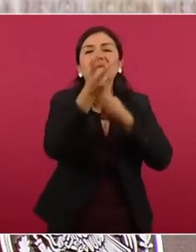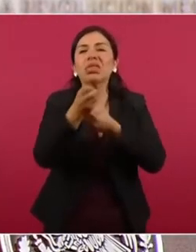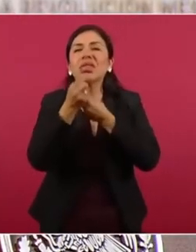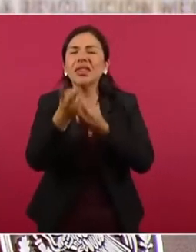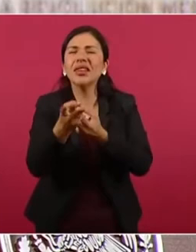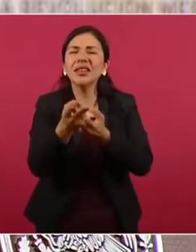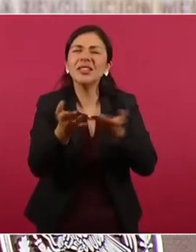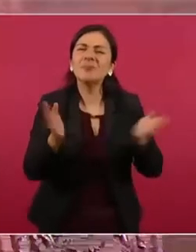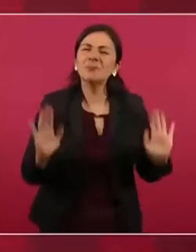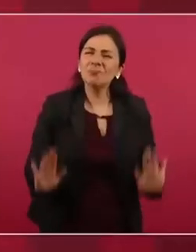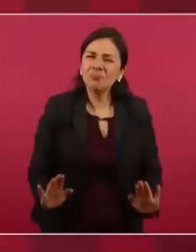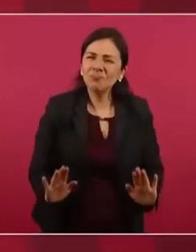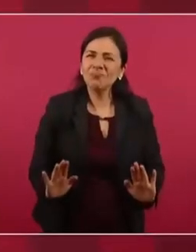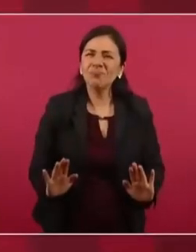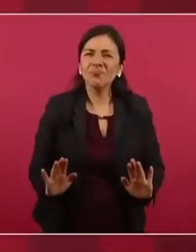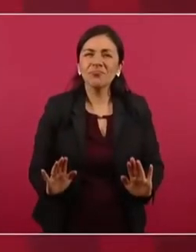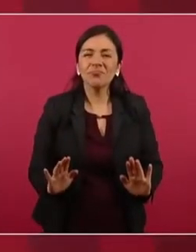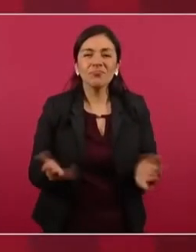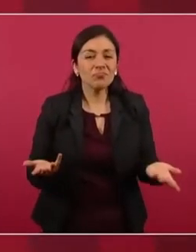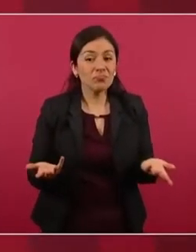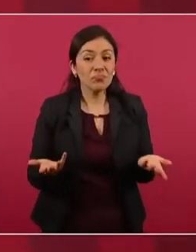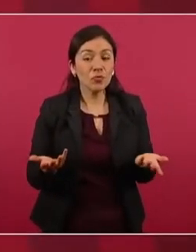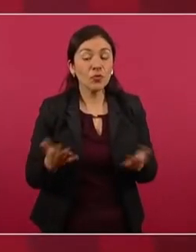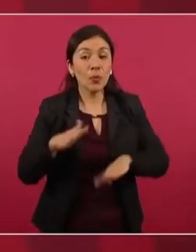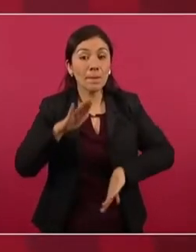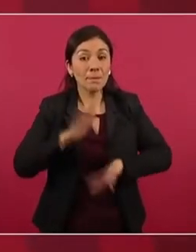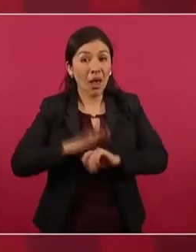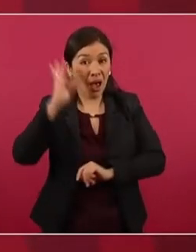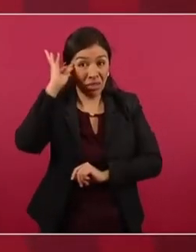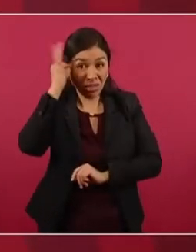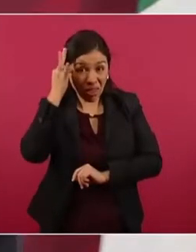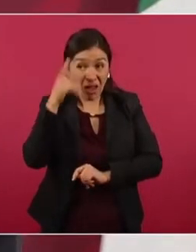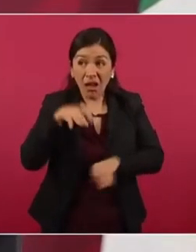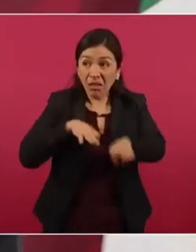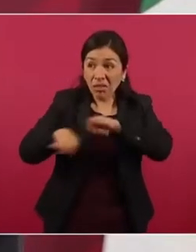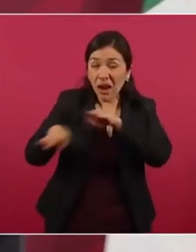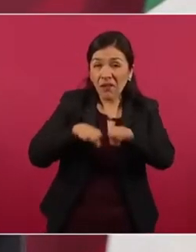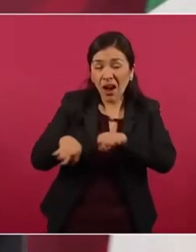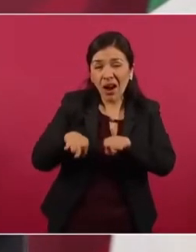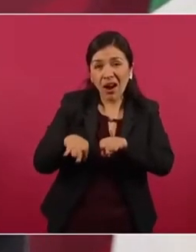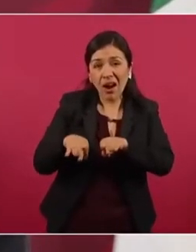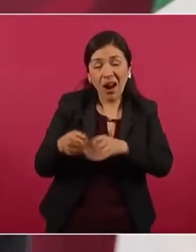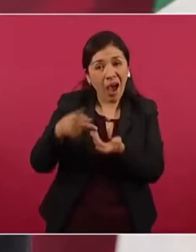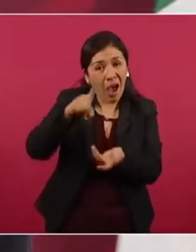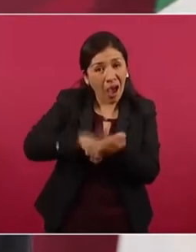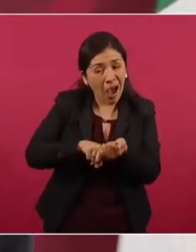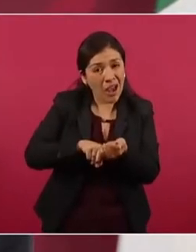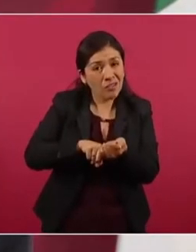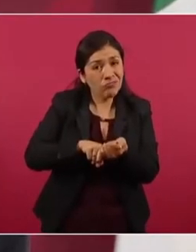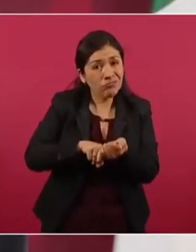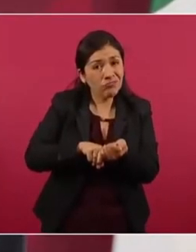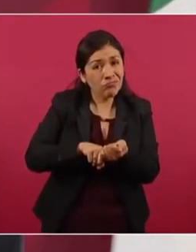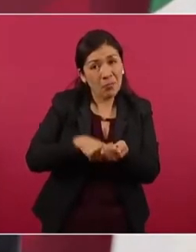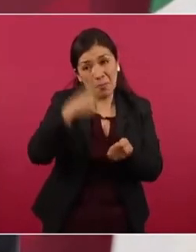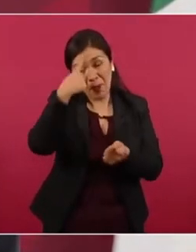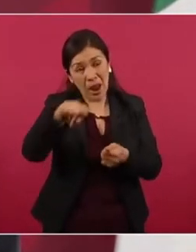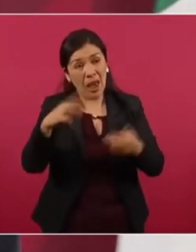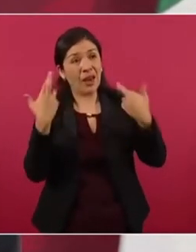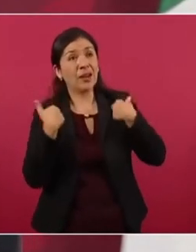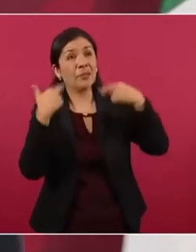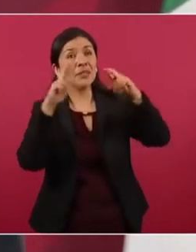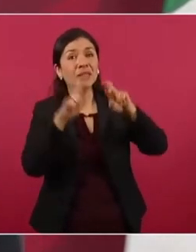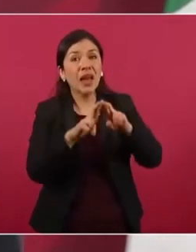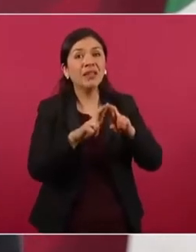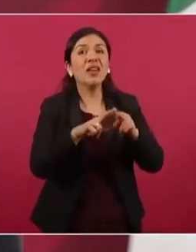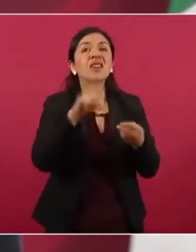a lo tonto, a sus representantes, a